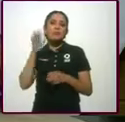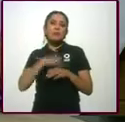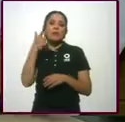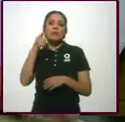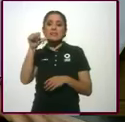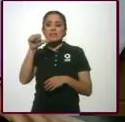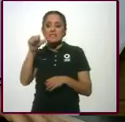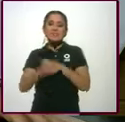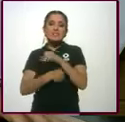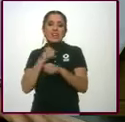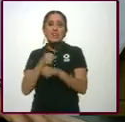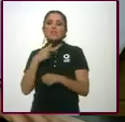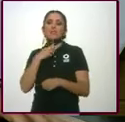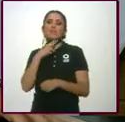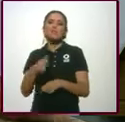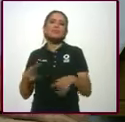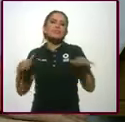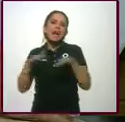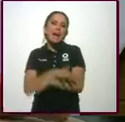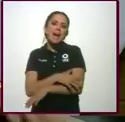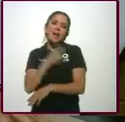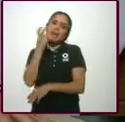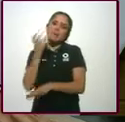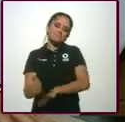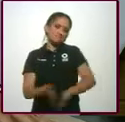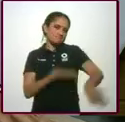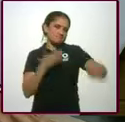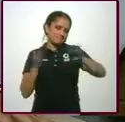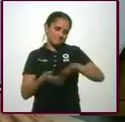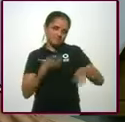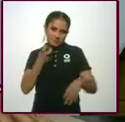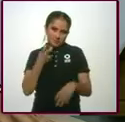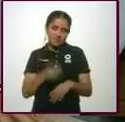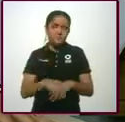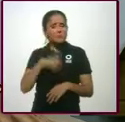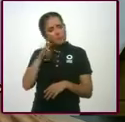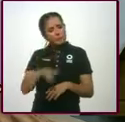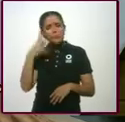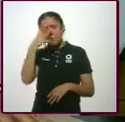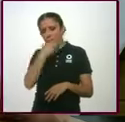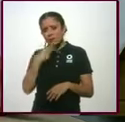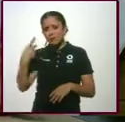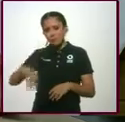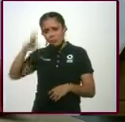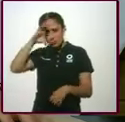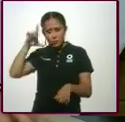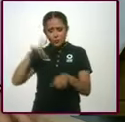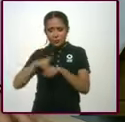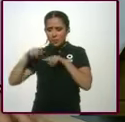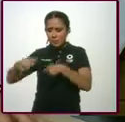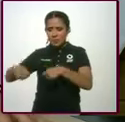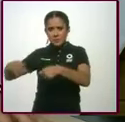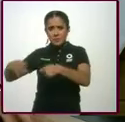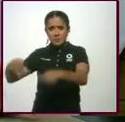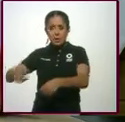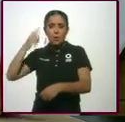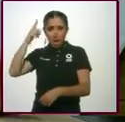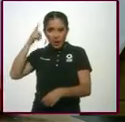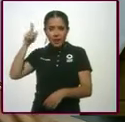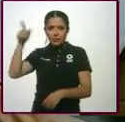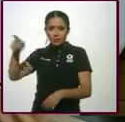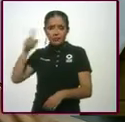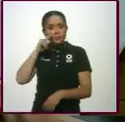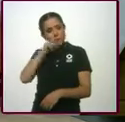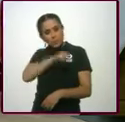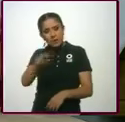No, ya les cambia la voz. Y es muy bonito, ¿eh? Es una bonita tradición. Ojalá y posteriormente ustedes puedan ver su